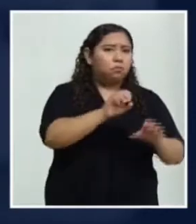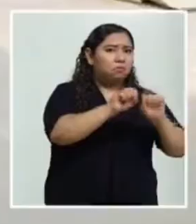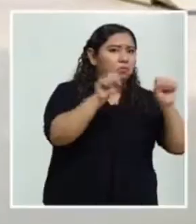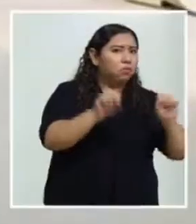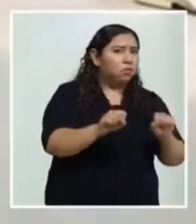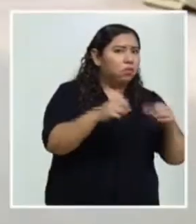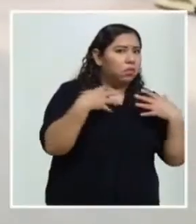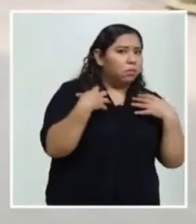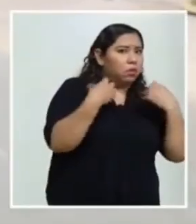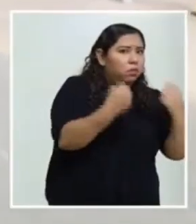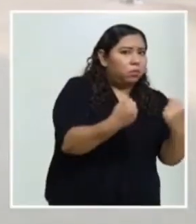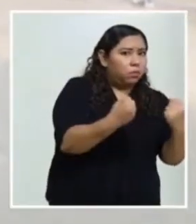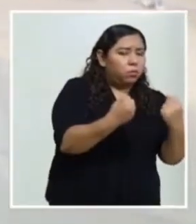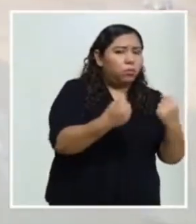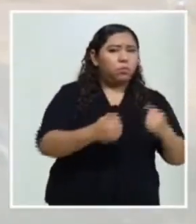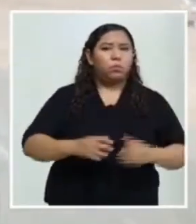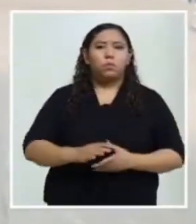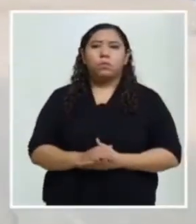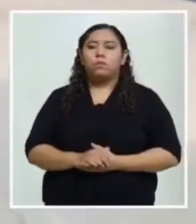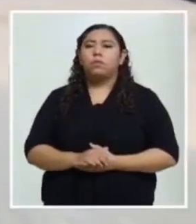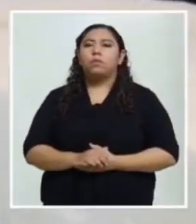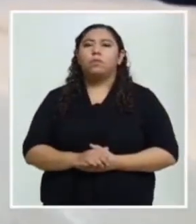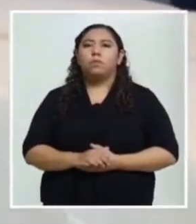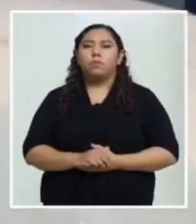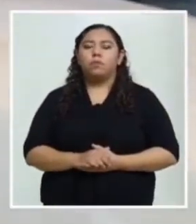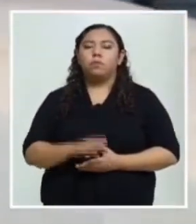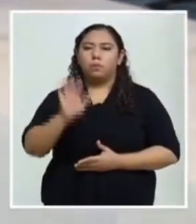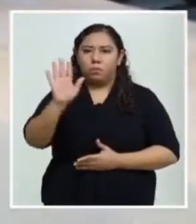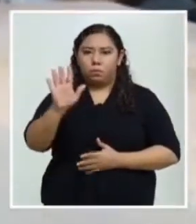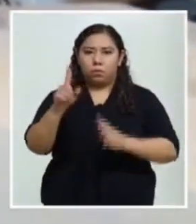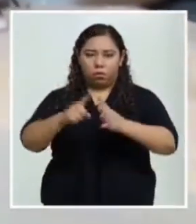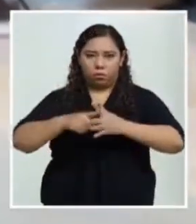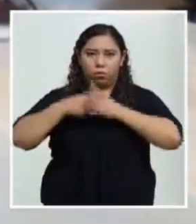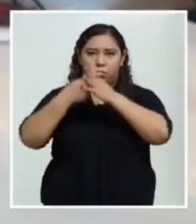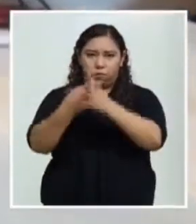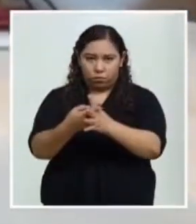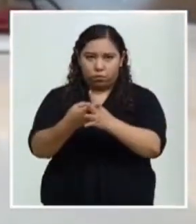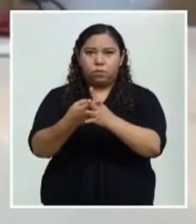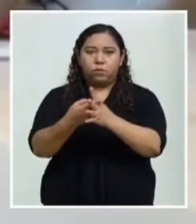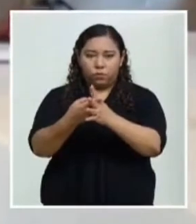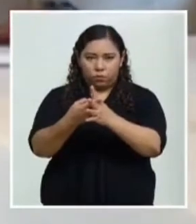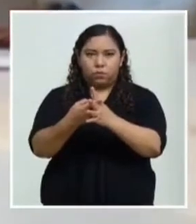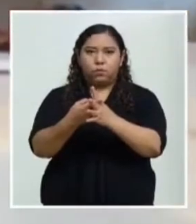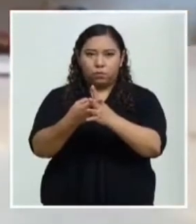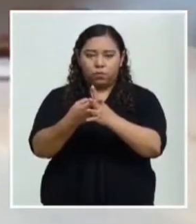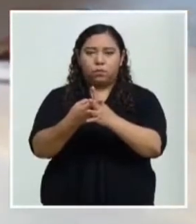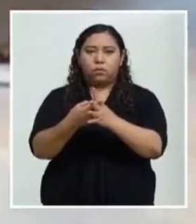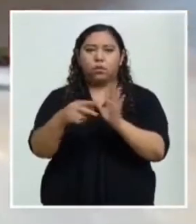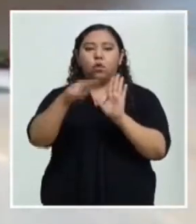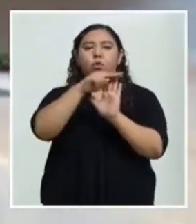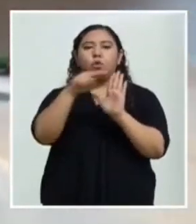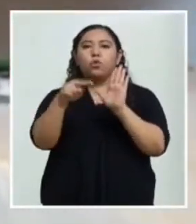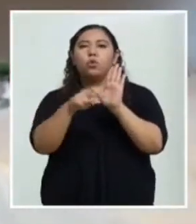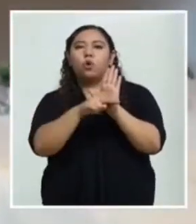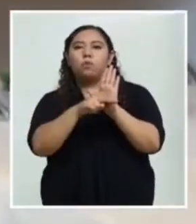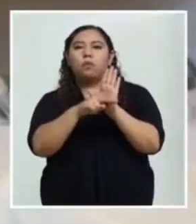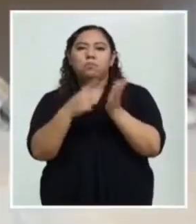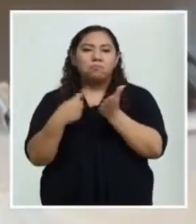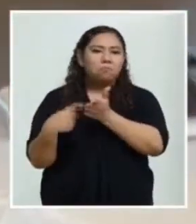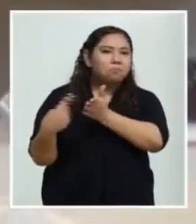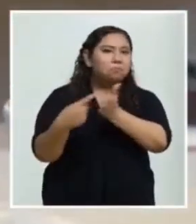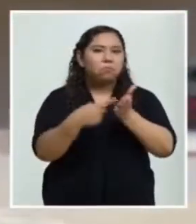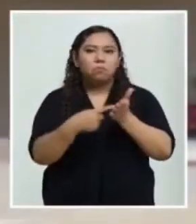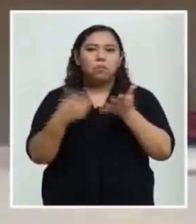público? Ellos desde un inicio han establecido normas de negociación